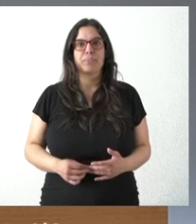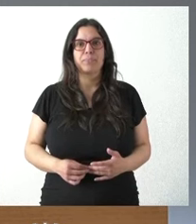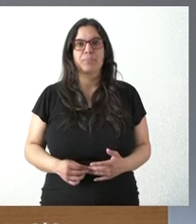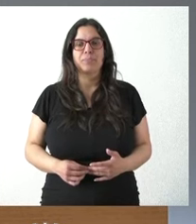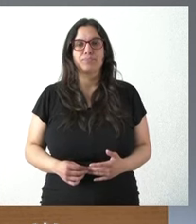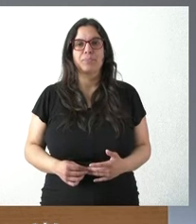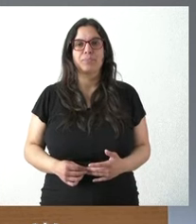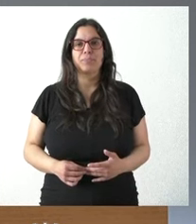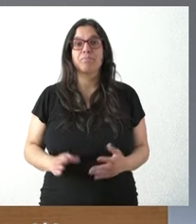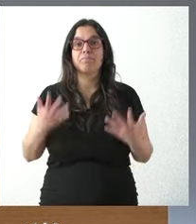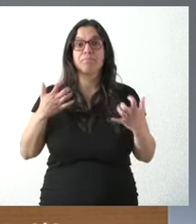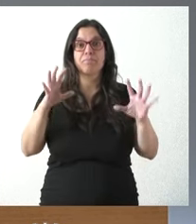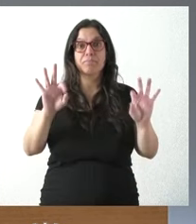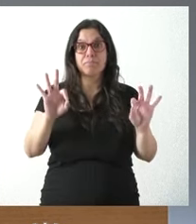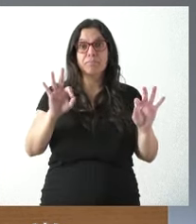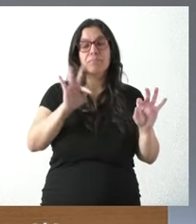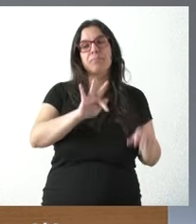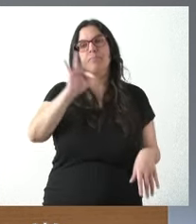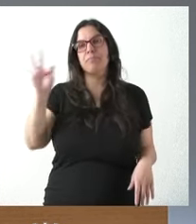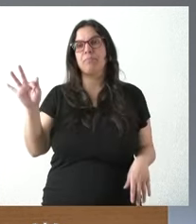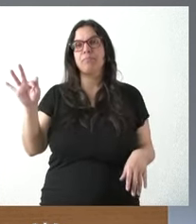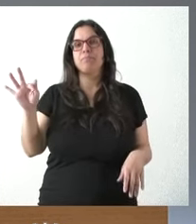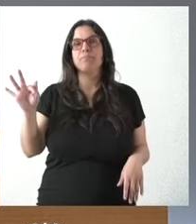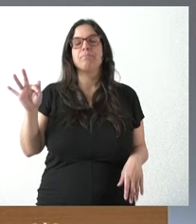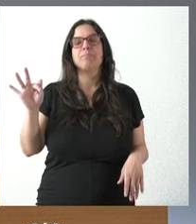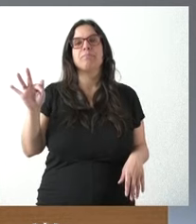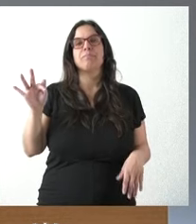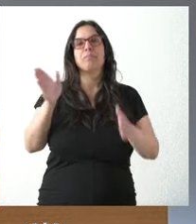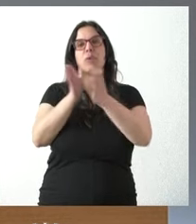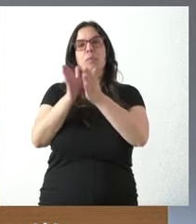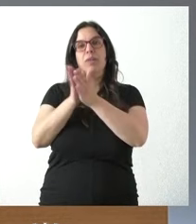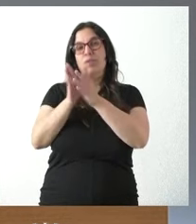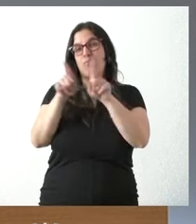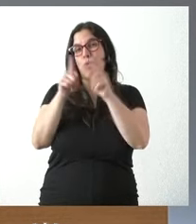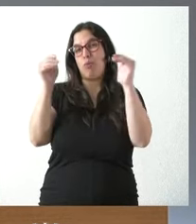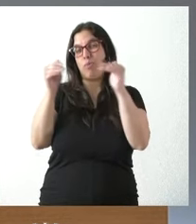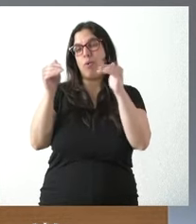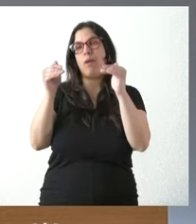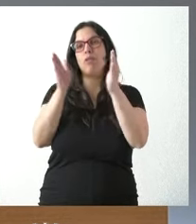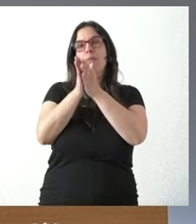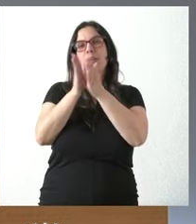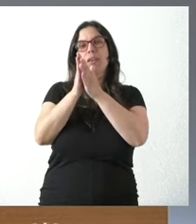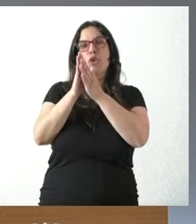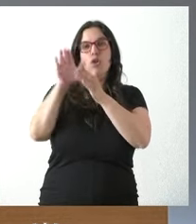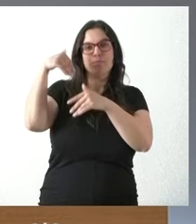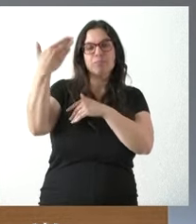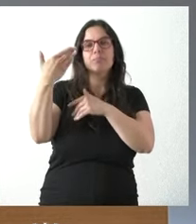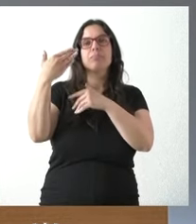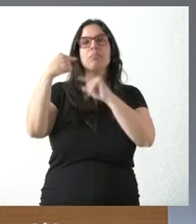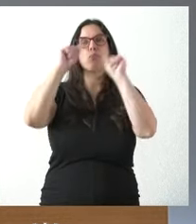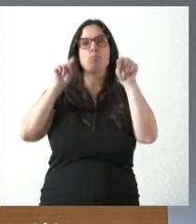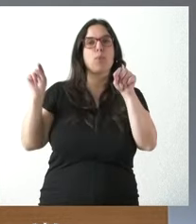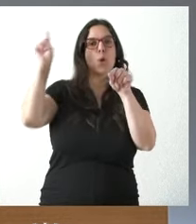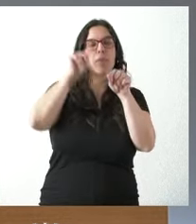pues si no hay más preguntas vamos con ese turno que hacemos cada jueves con los compañeros que nos siguen desde las diferentes